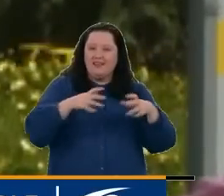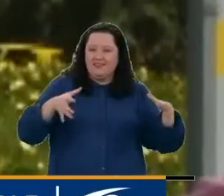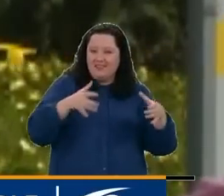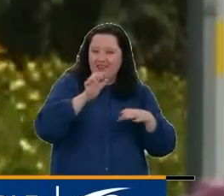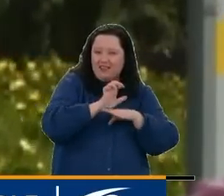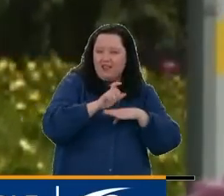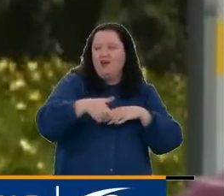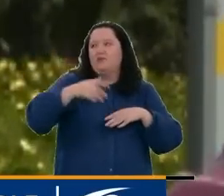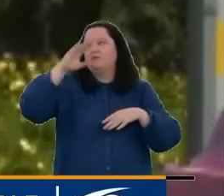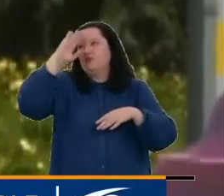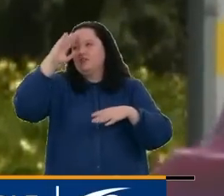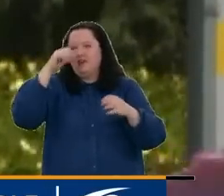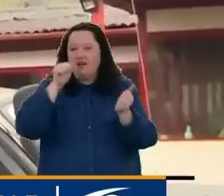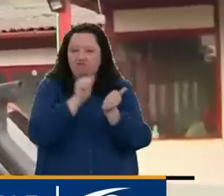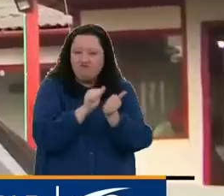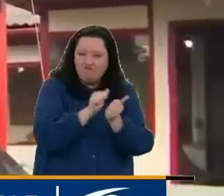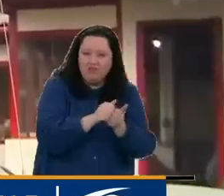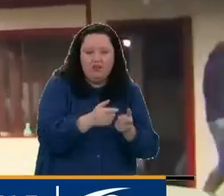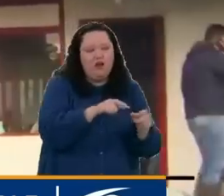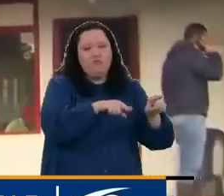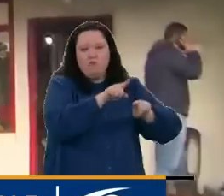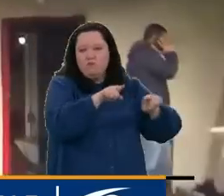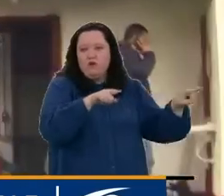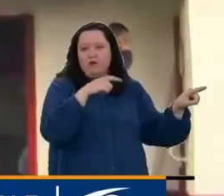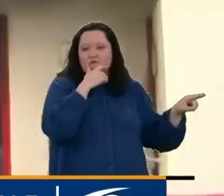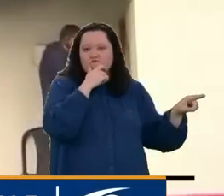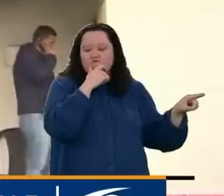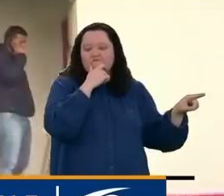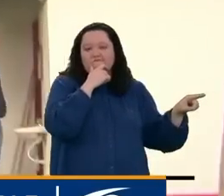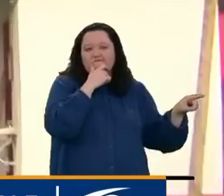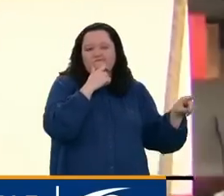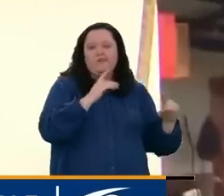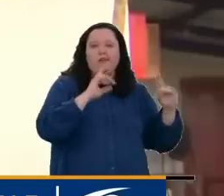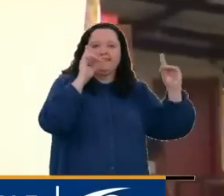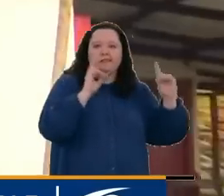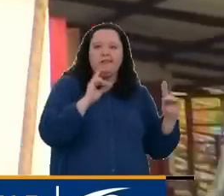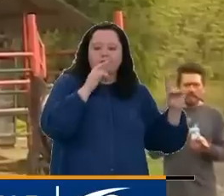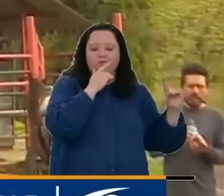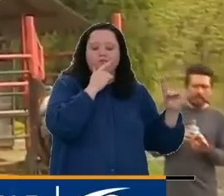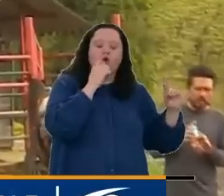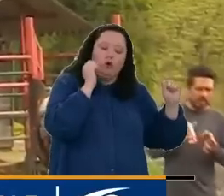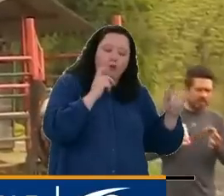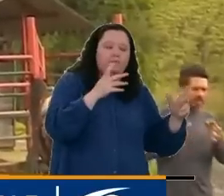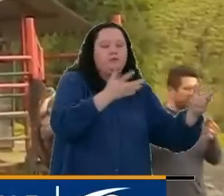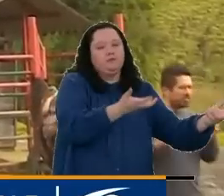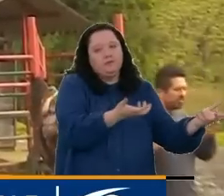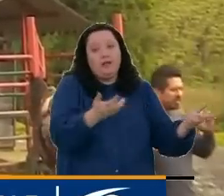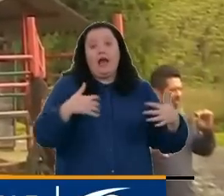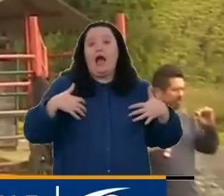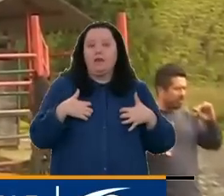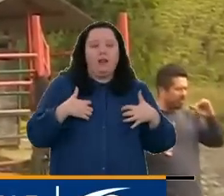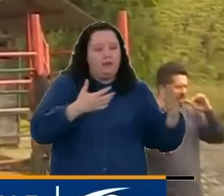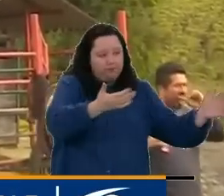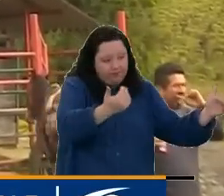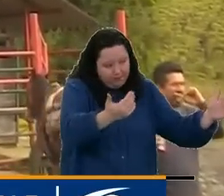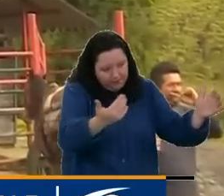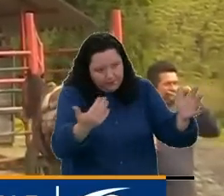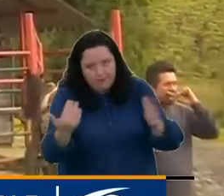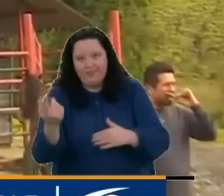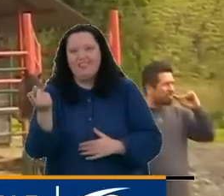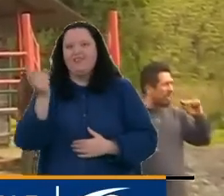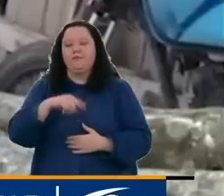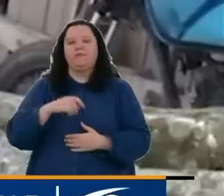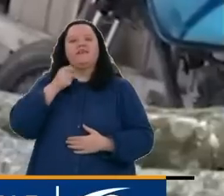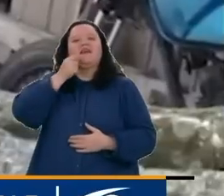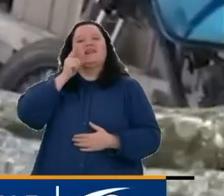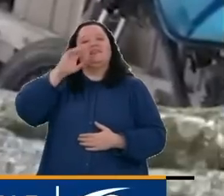y han tomado la decisión de evacuar también los animales. La policía de Caldas inició el